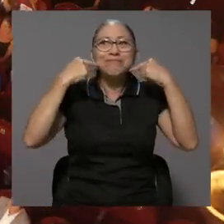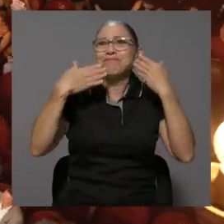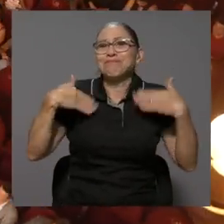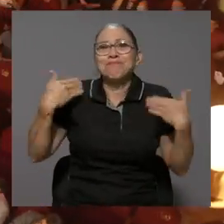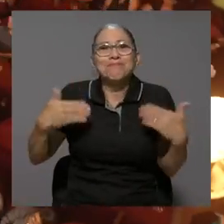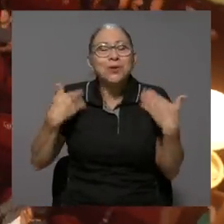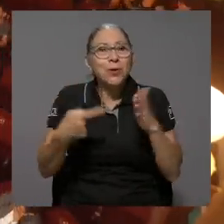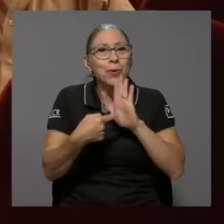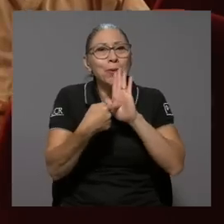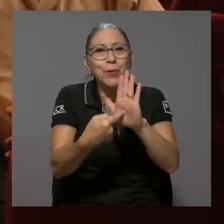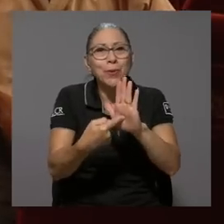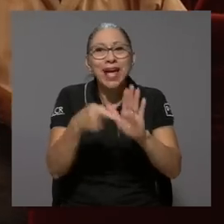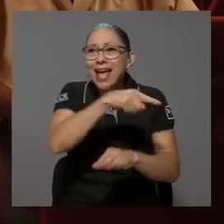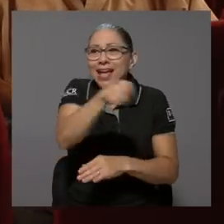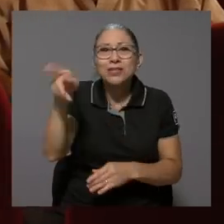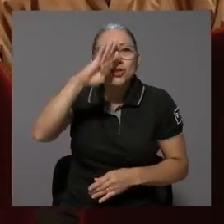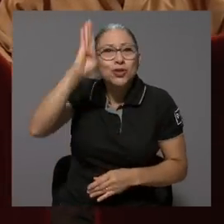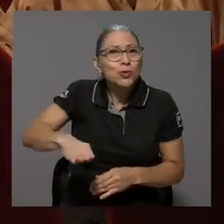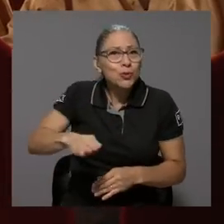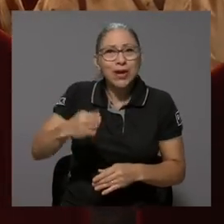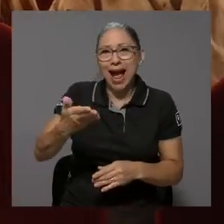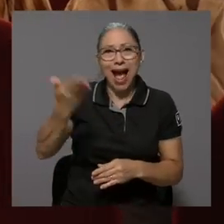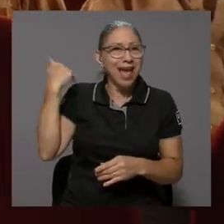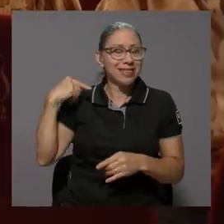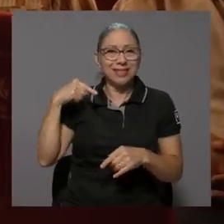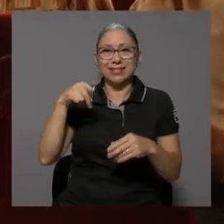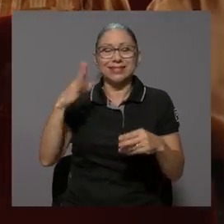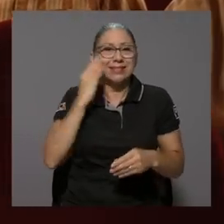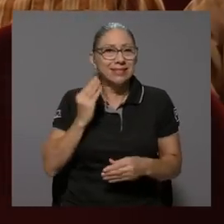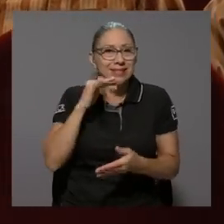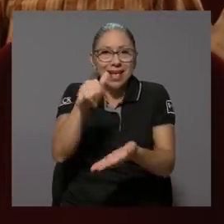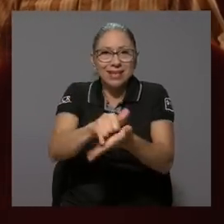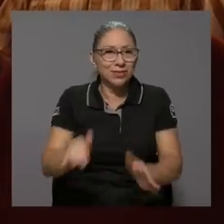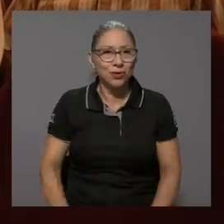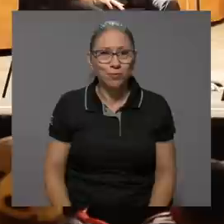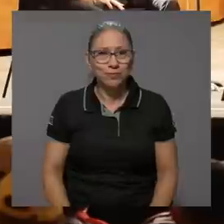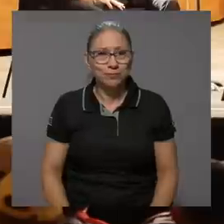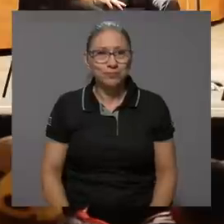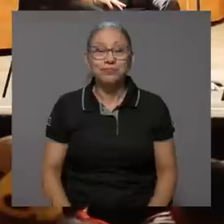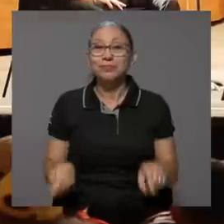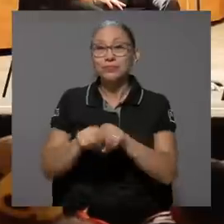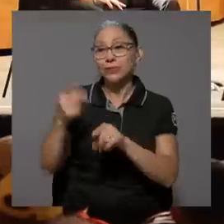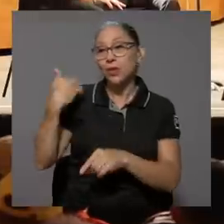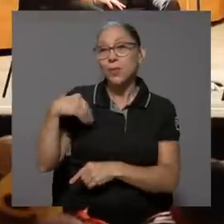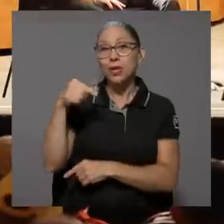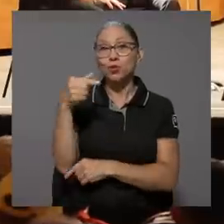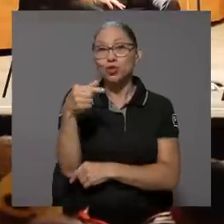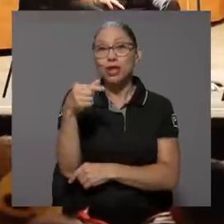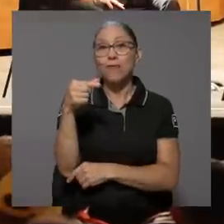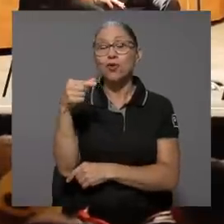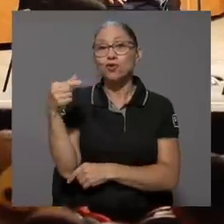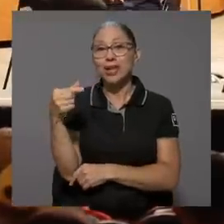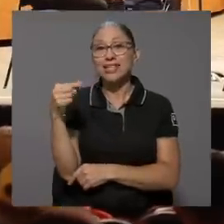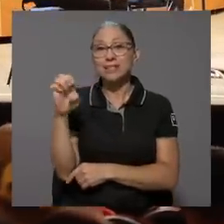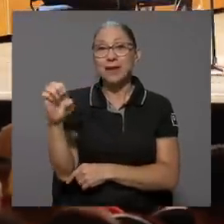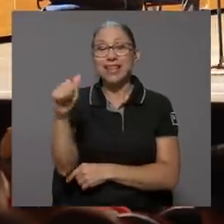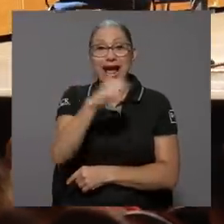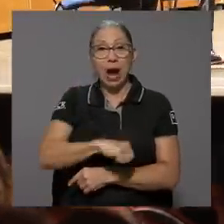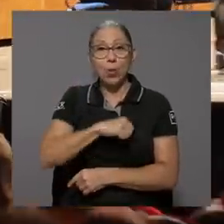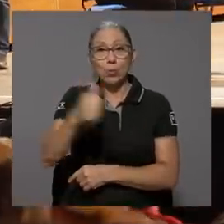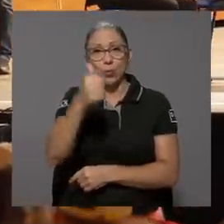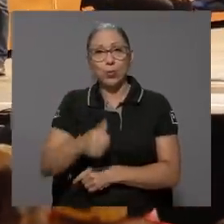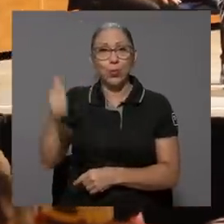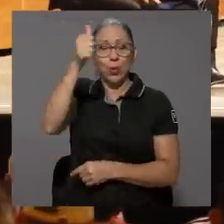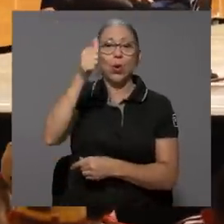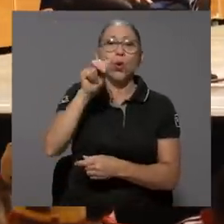que mostraban, porque nunca habían vivido una cosa como esta. Por su parte, Gustavo Gutiérrez Espeleta,